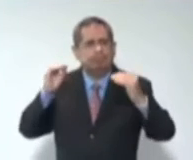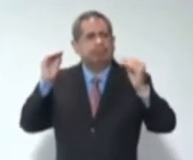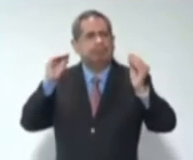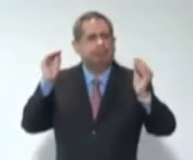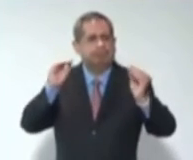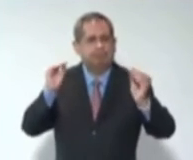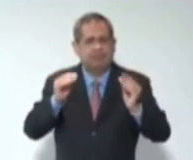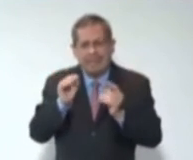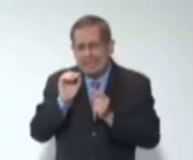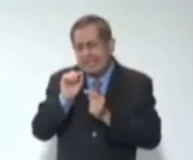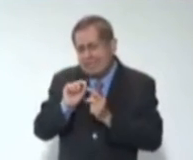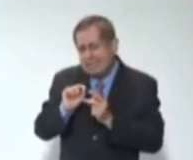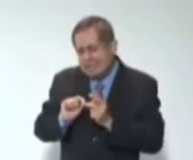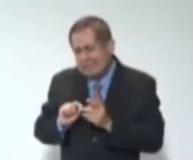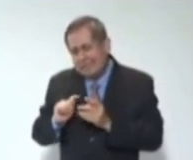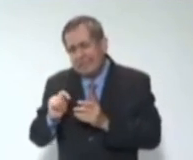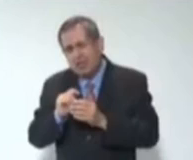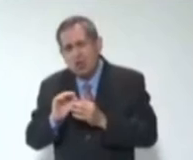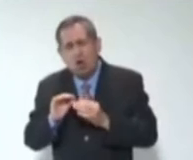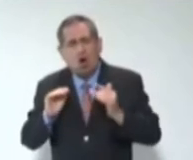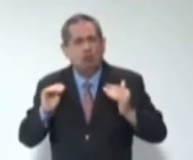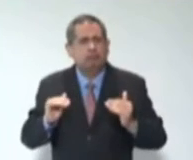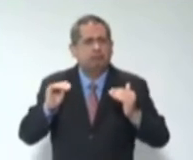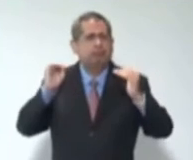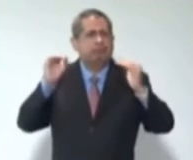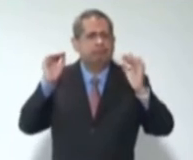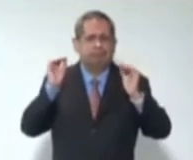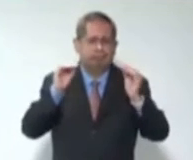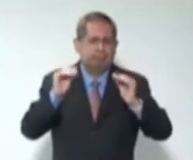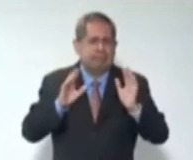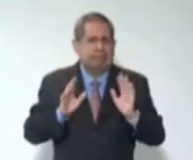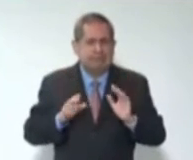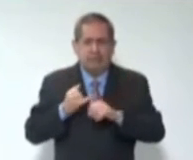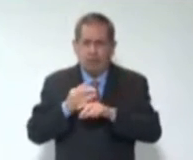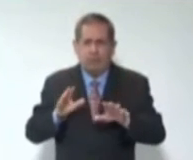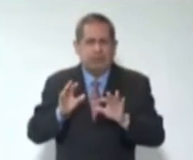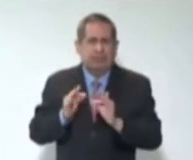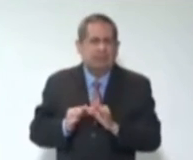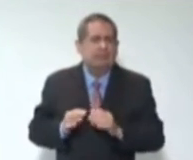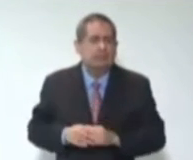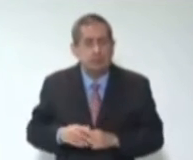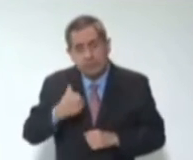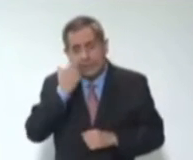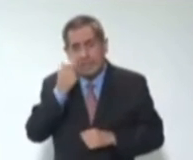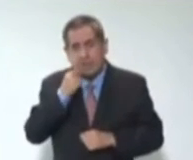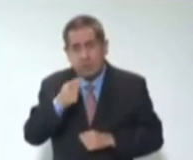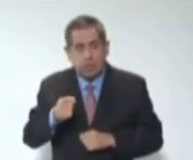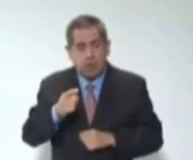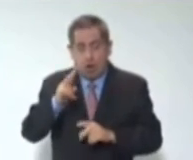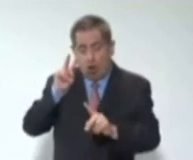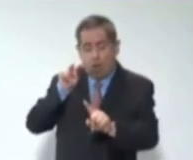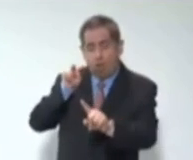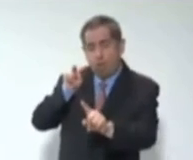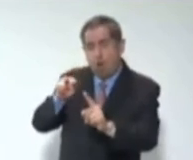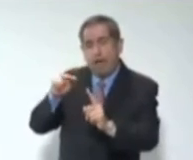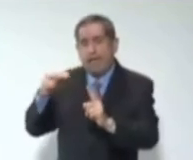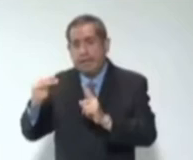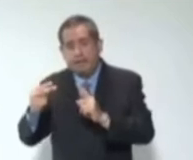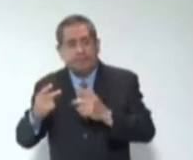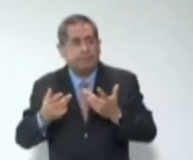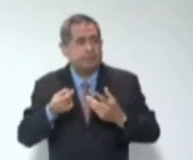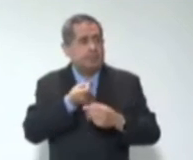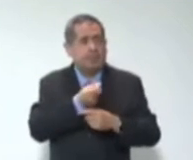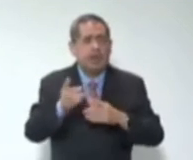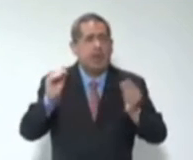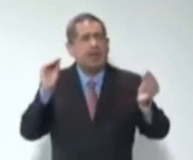refiero sólo a las especificidades técnicas o científicas del manejo de información, me refiero al enfoque. Ciertos